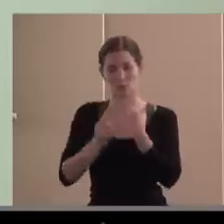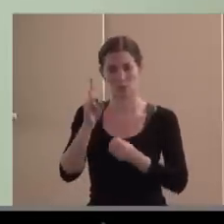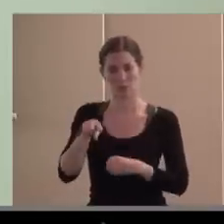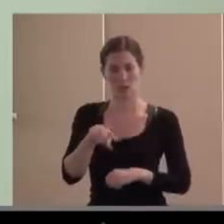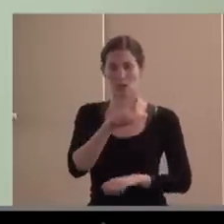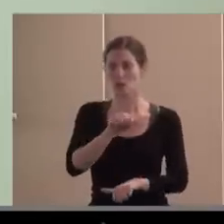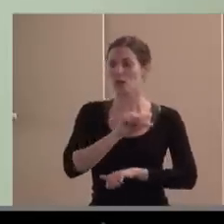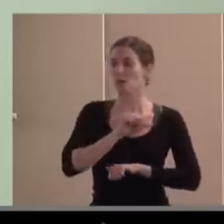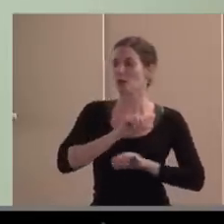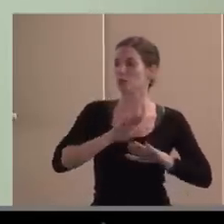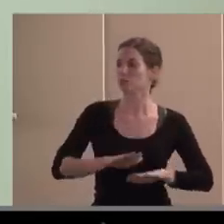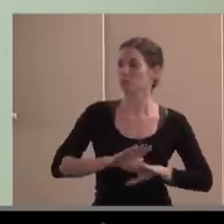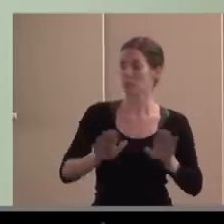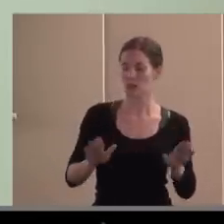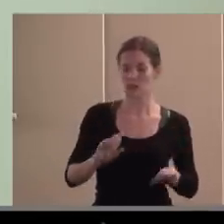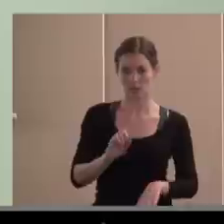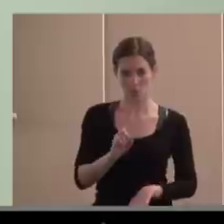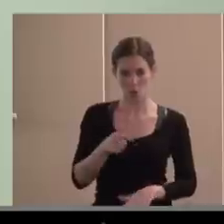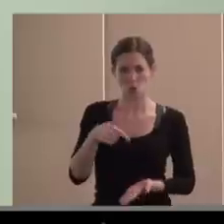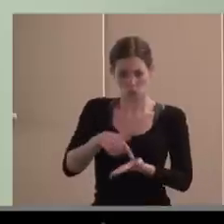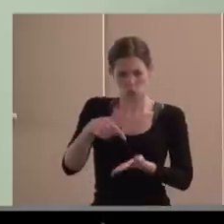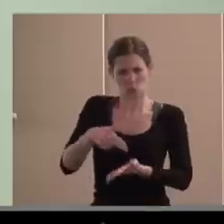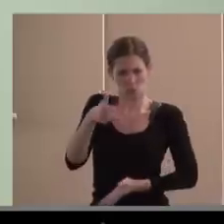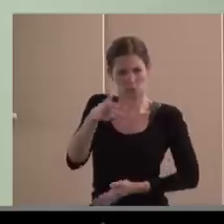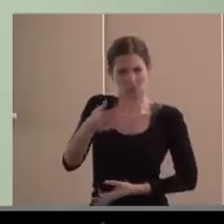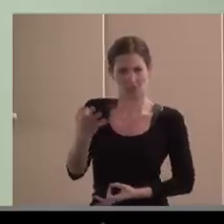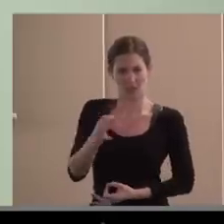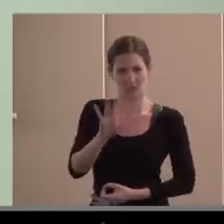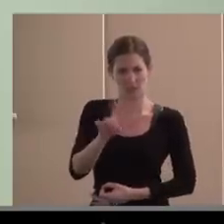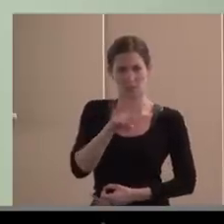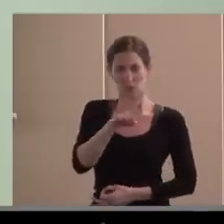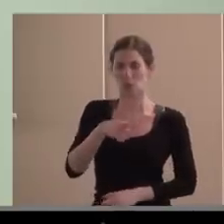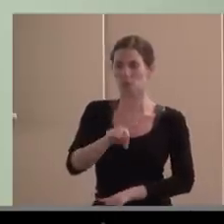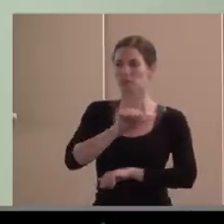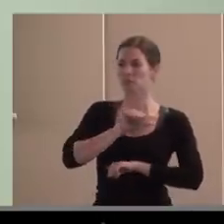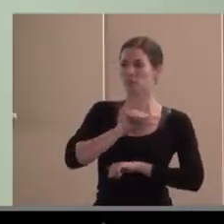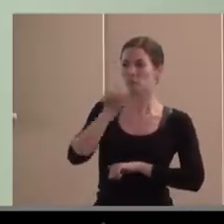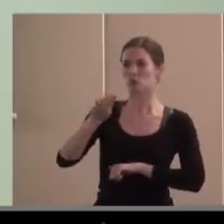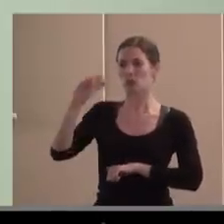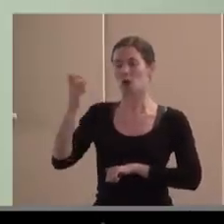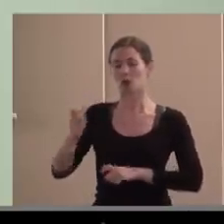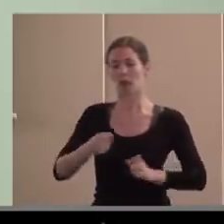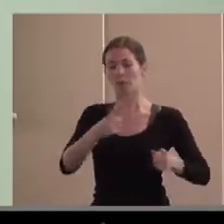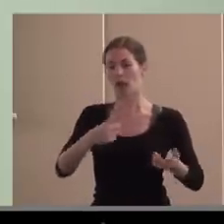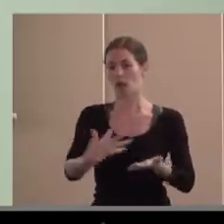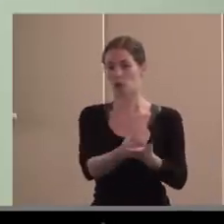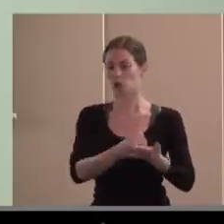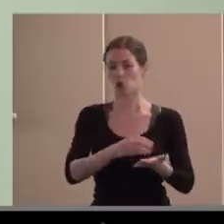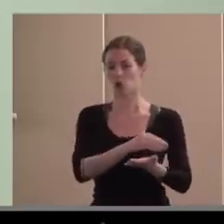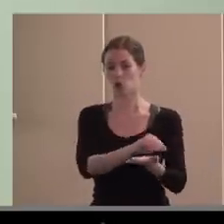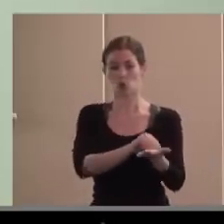exigir sus derechos, lo que les corresponde, pero que no esperen pasivamente que alguien va a venir a resolverles la vida, que eso quizá es un poco muy